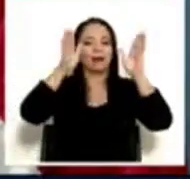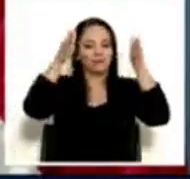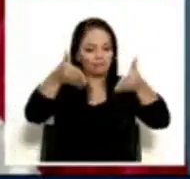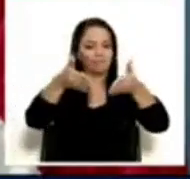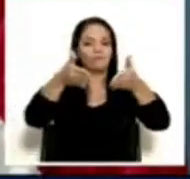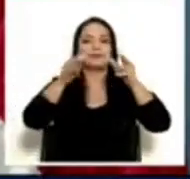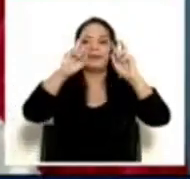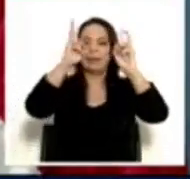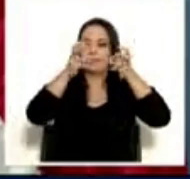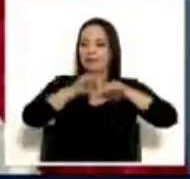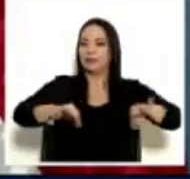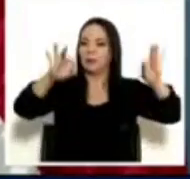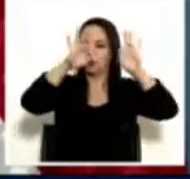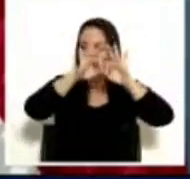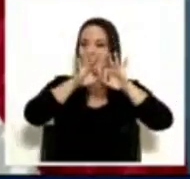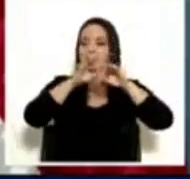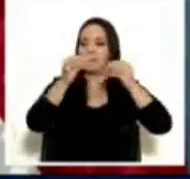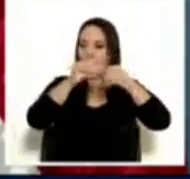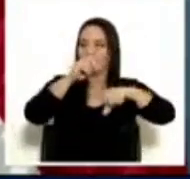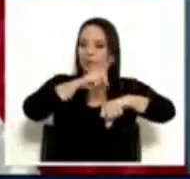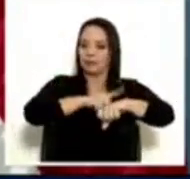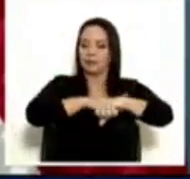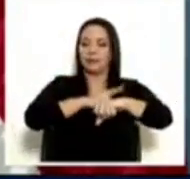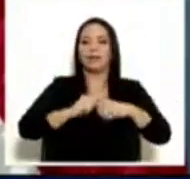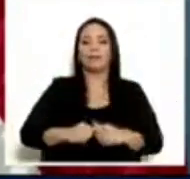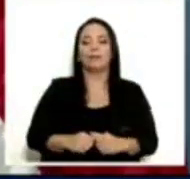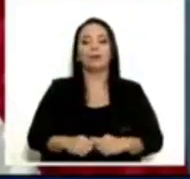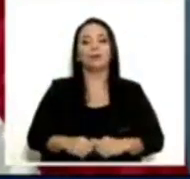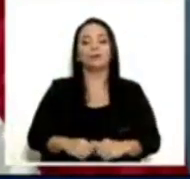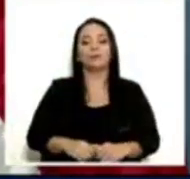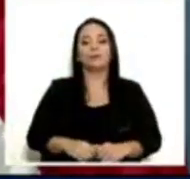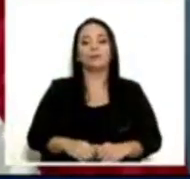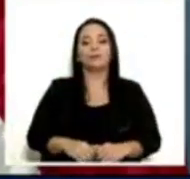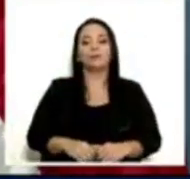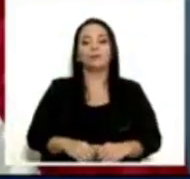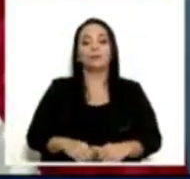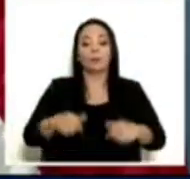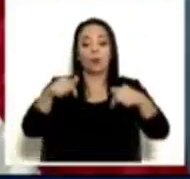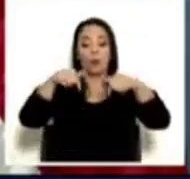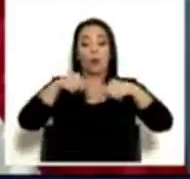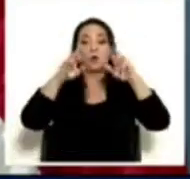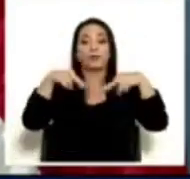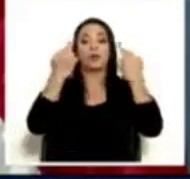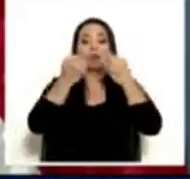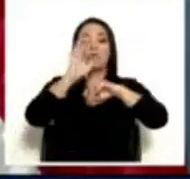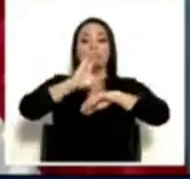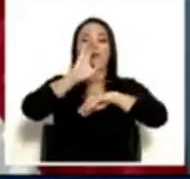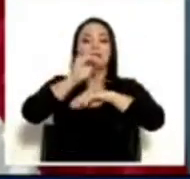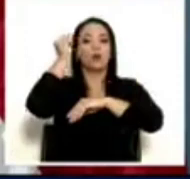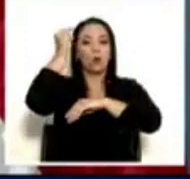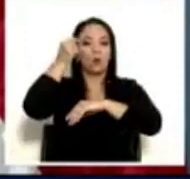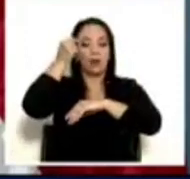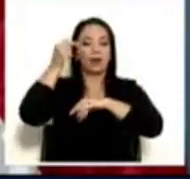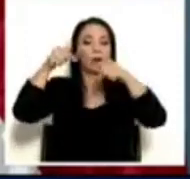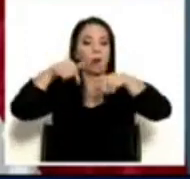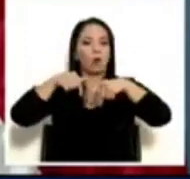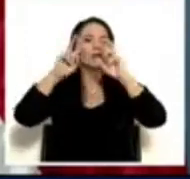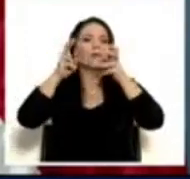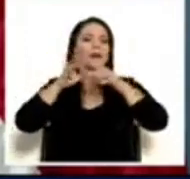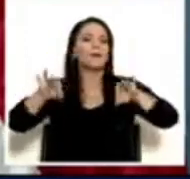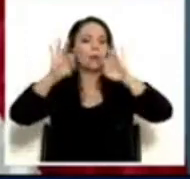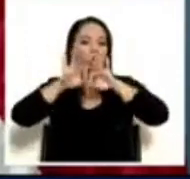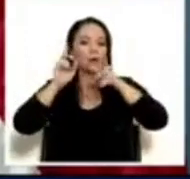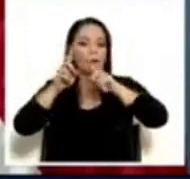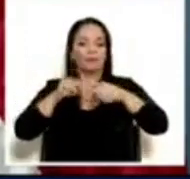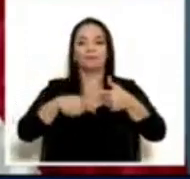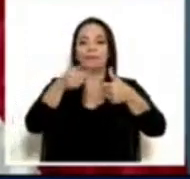importantes, pero con respecto al Consejo de Gobierno, lo que me parece más importante es que el Consejo de